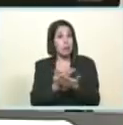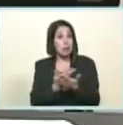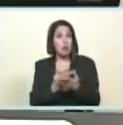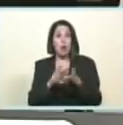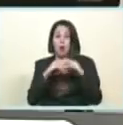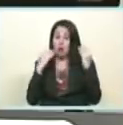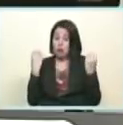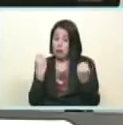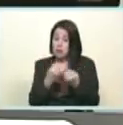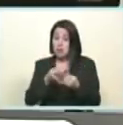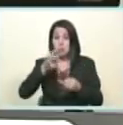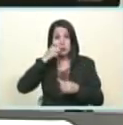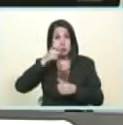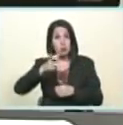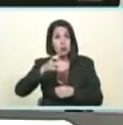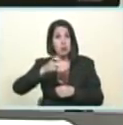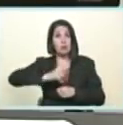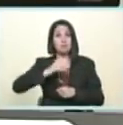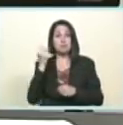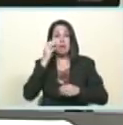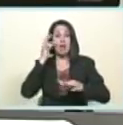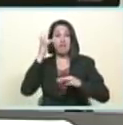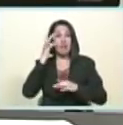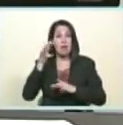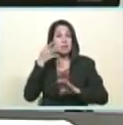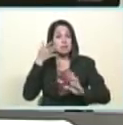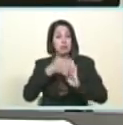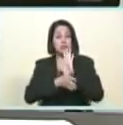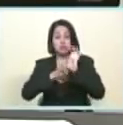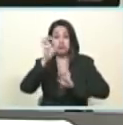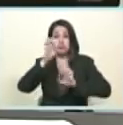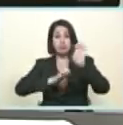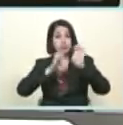hay que ver que es bien traidor y malagradecido Juan Manuel Santos